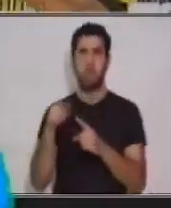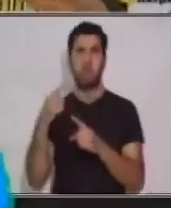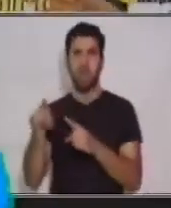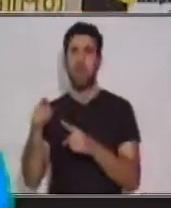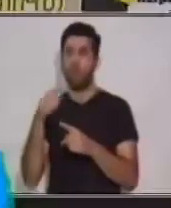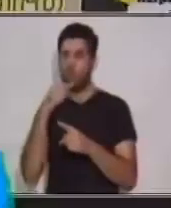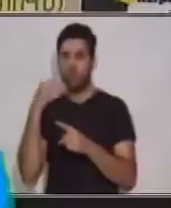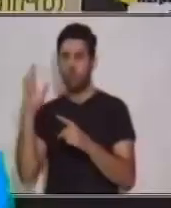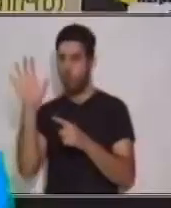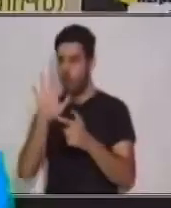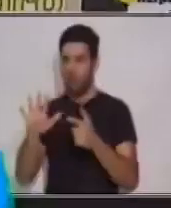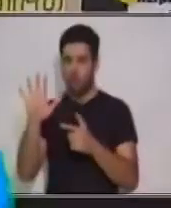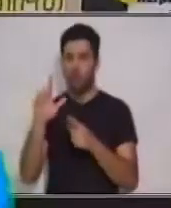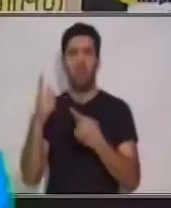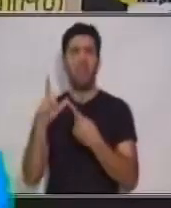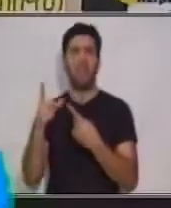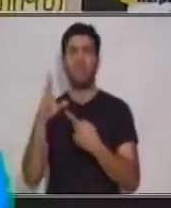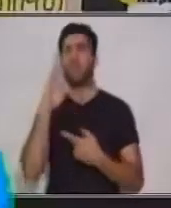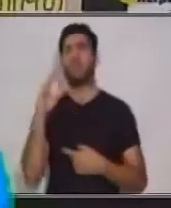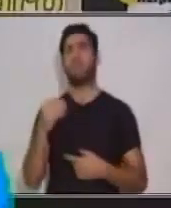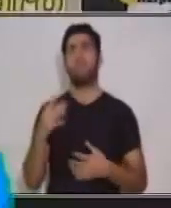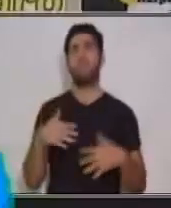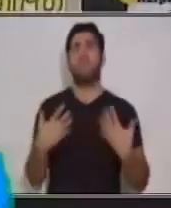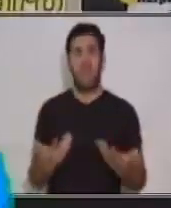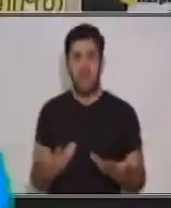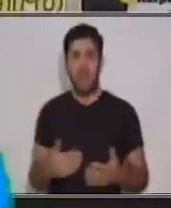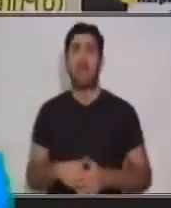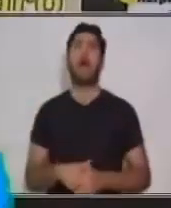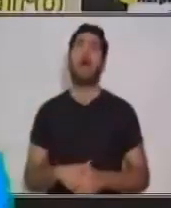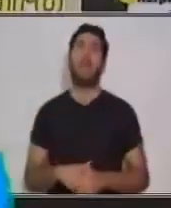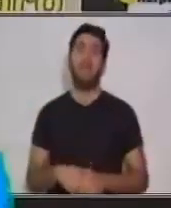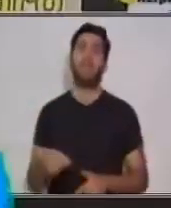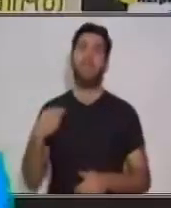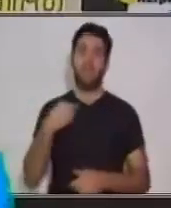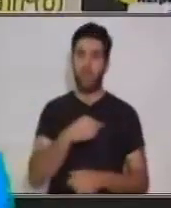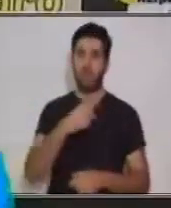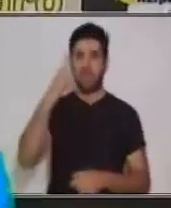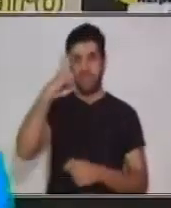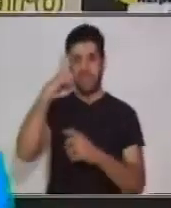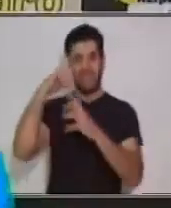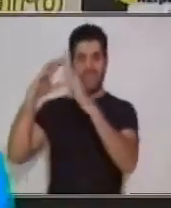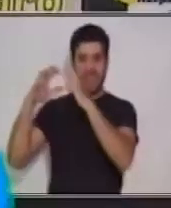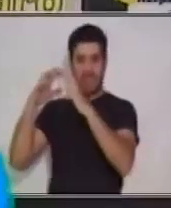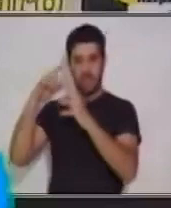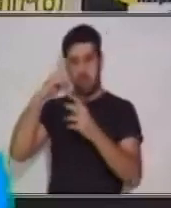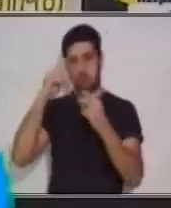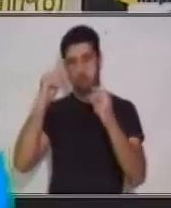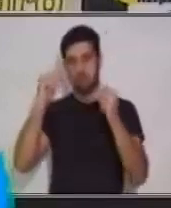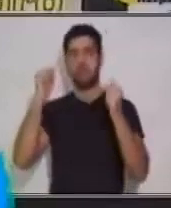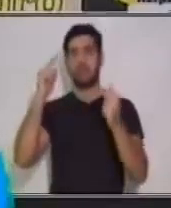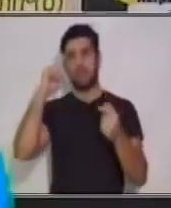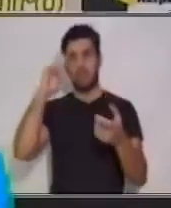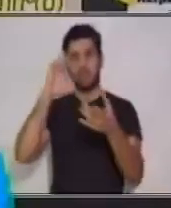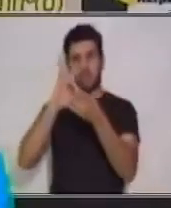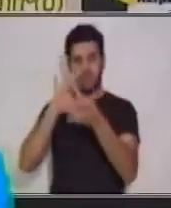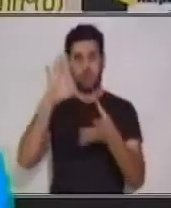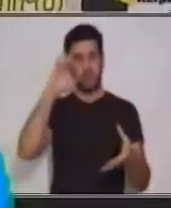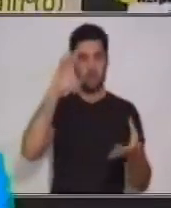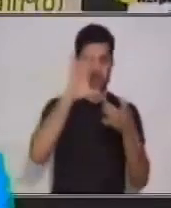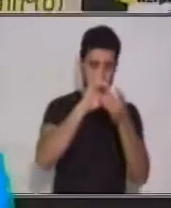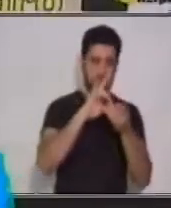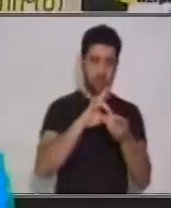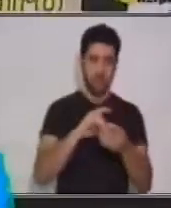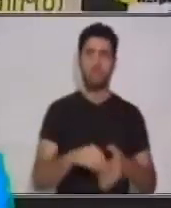rojo. ¿Qué vamos a hacer en este momento? Vamos a despertar a nuestro cerebro, lo vamos a activar, haciendo una lectura.